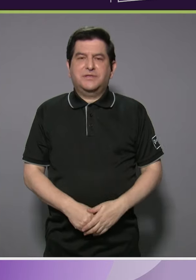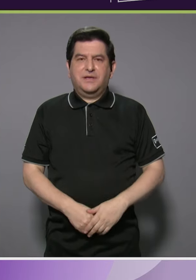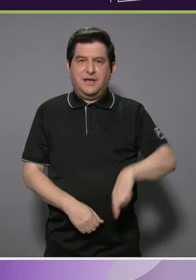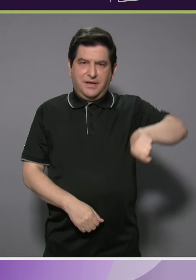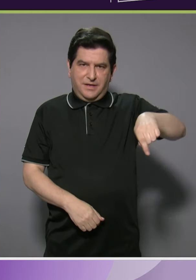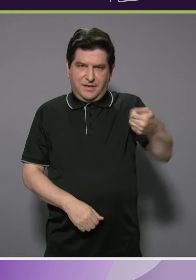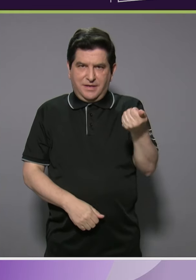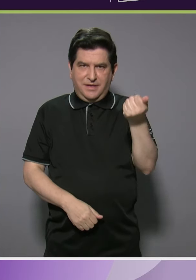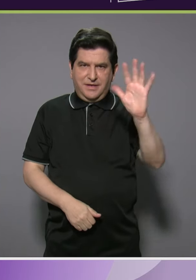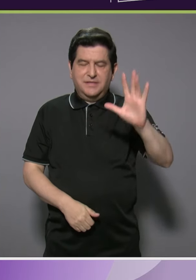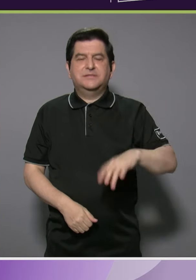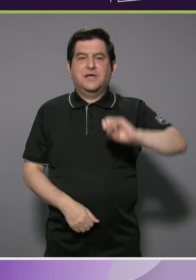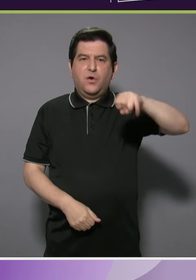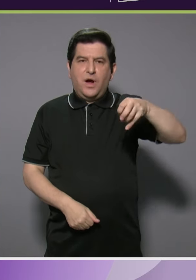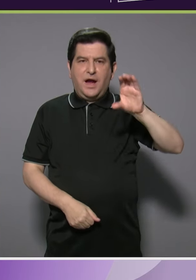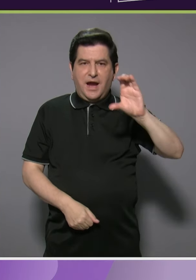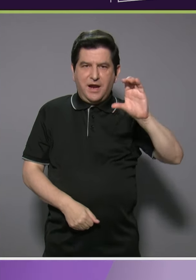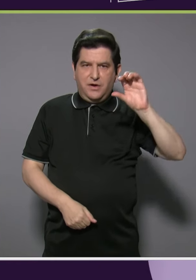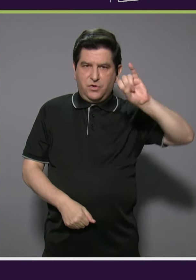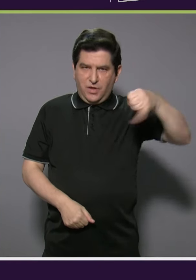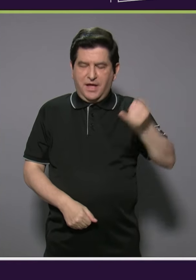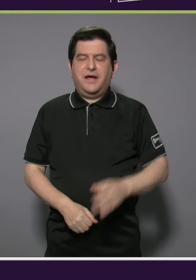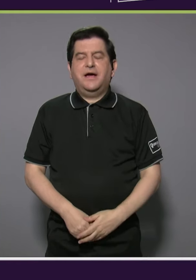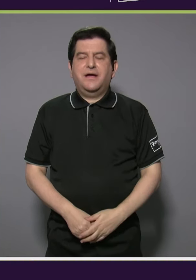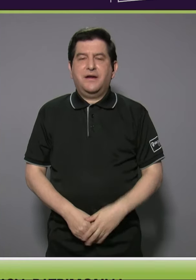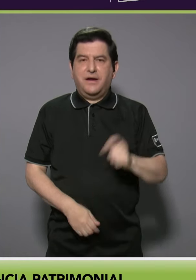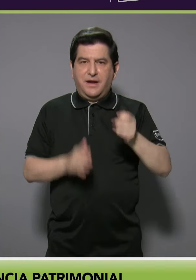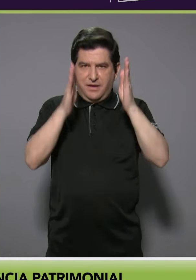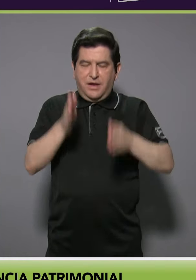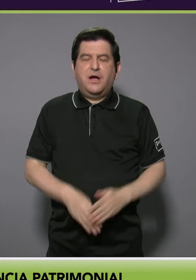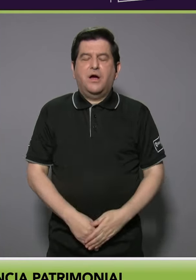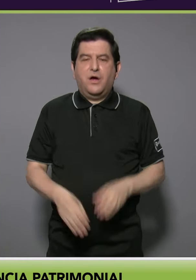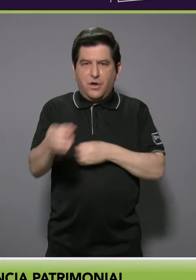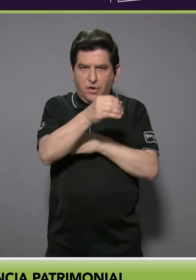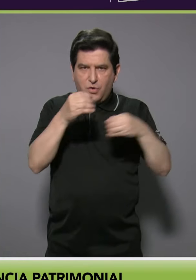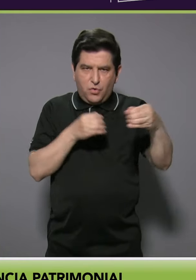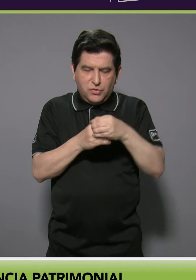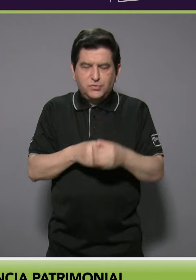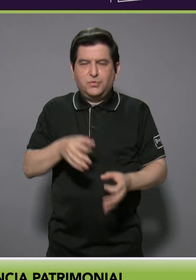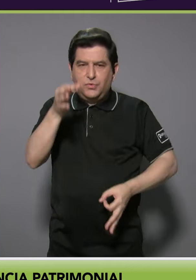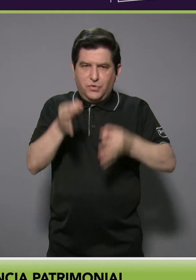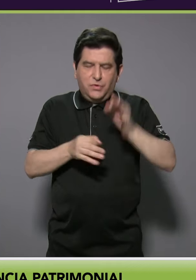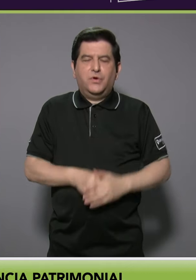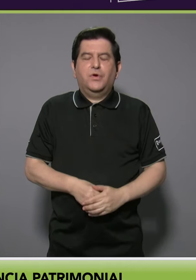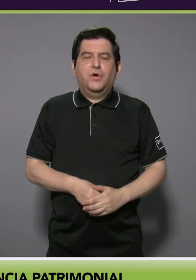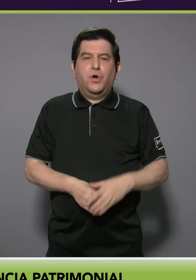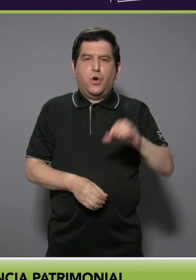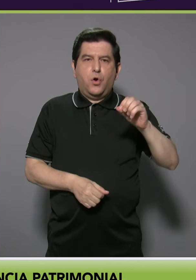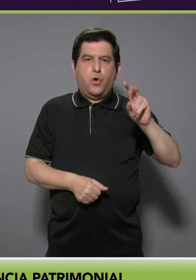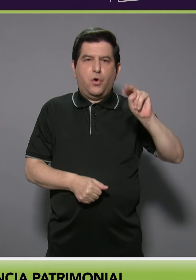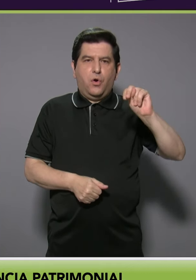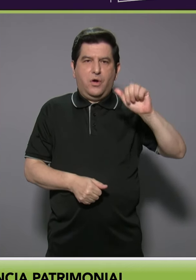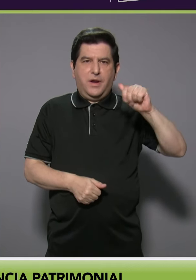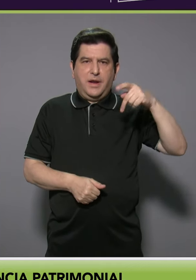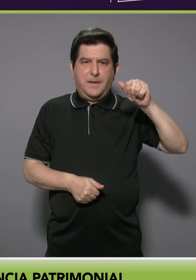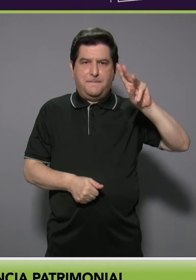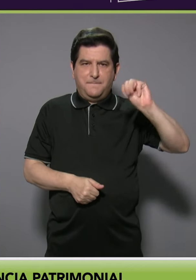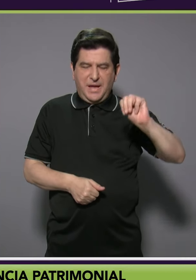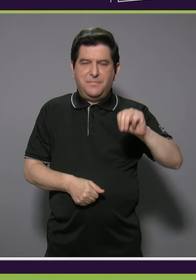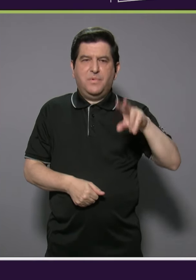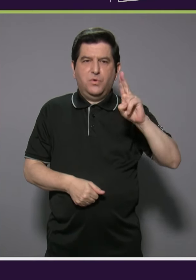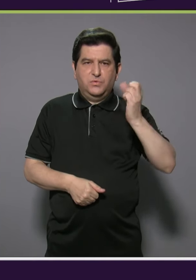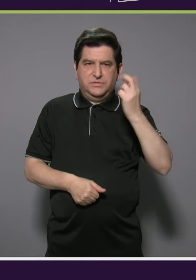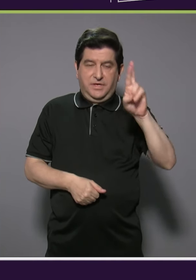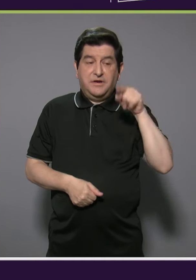Nexos Juan Carlos Jara, abogado de los consultorios jurídicos CONAPAM UCR. Él nos va a asesorar sobre formas de